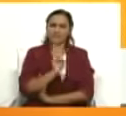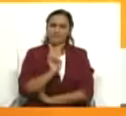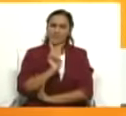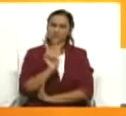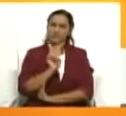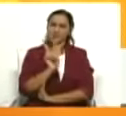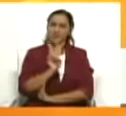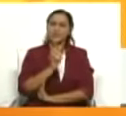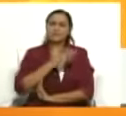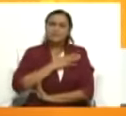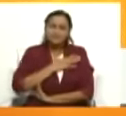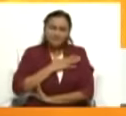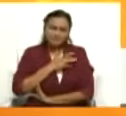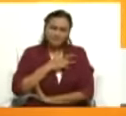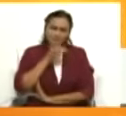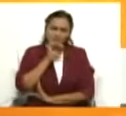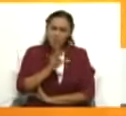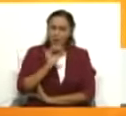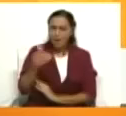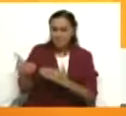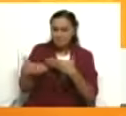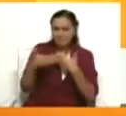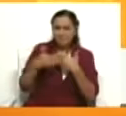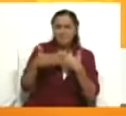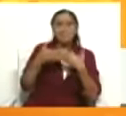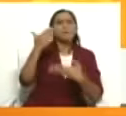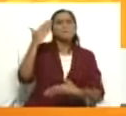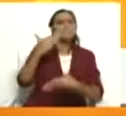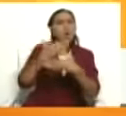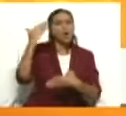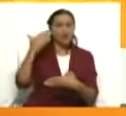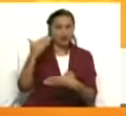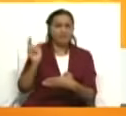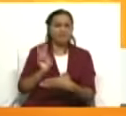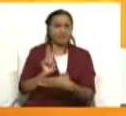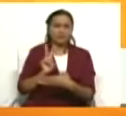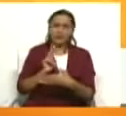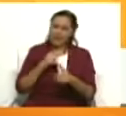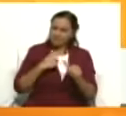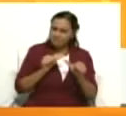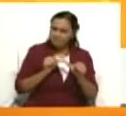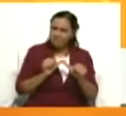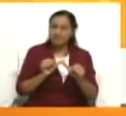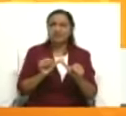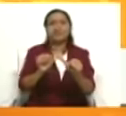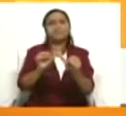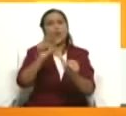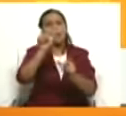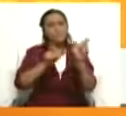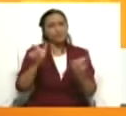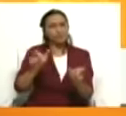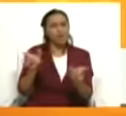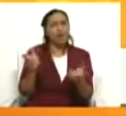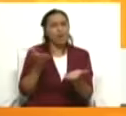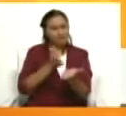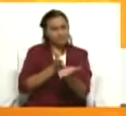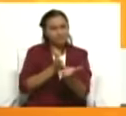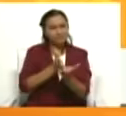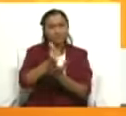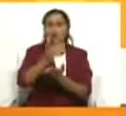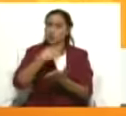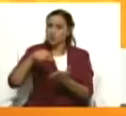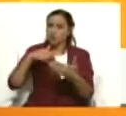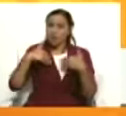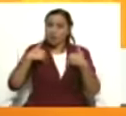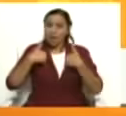heridas que ha dejado el bloqueo criminal y nosotros decimos que la verdad de Venezuela se va a imponer y nosotros no vamos a descansar